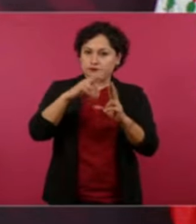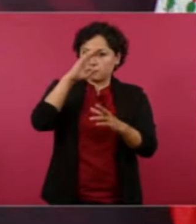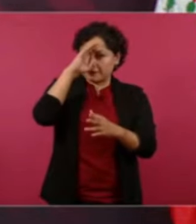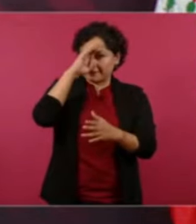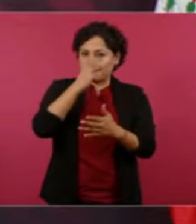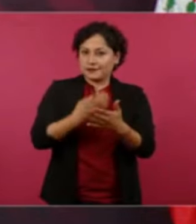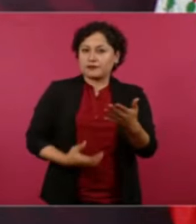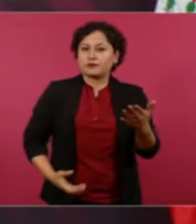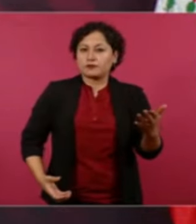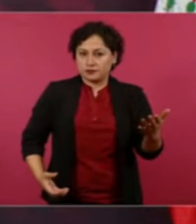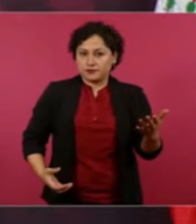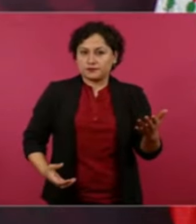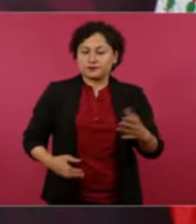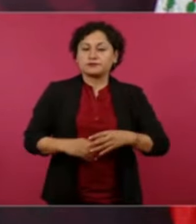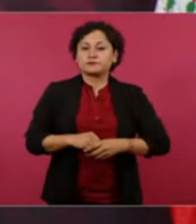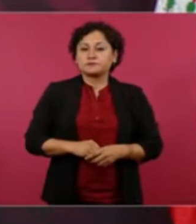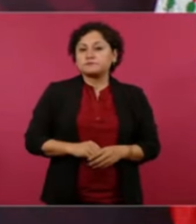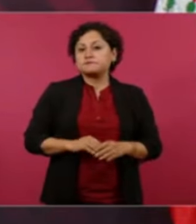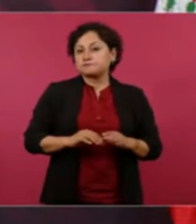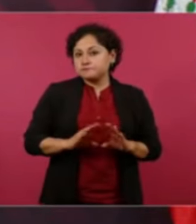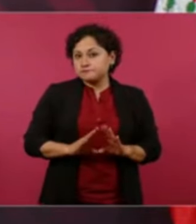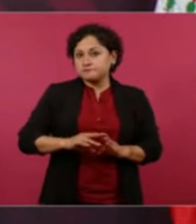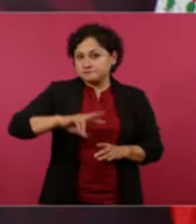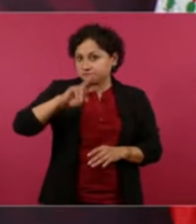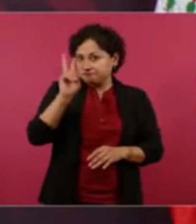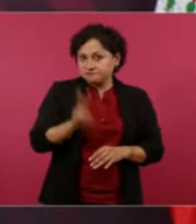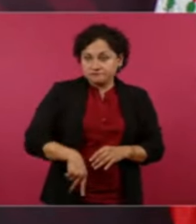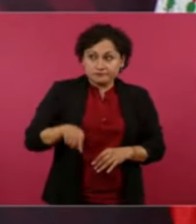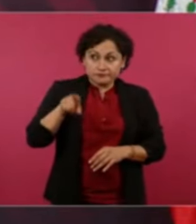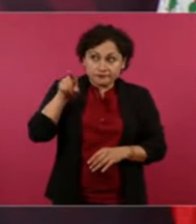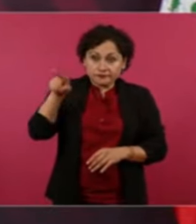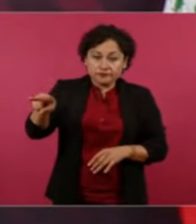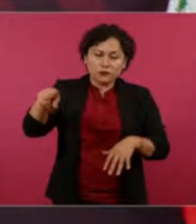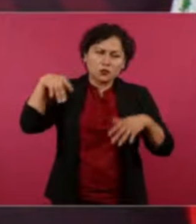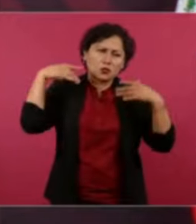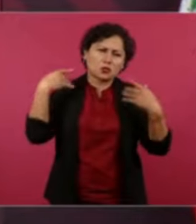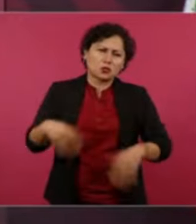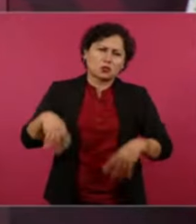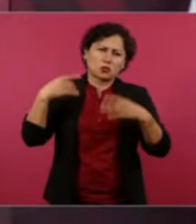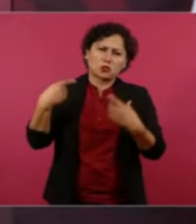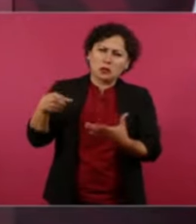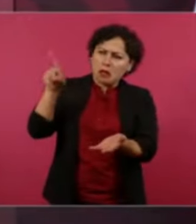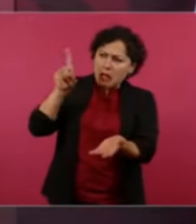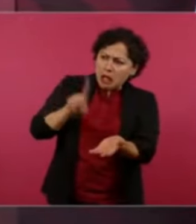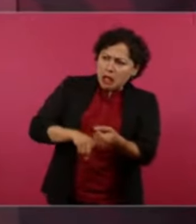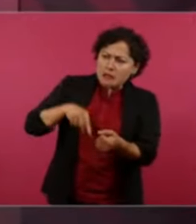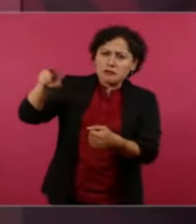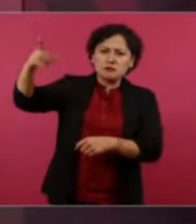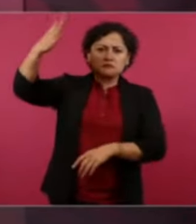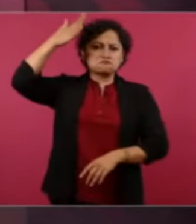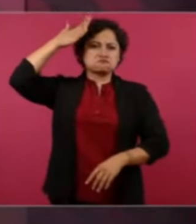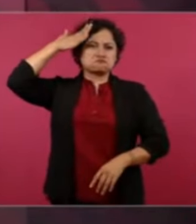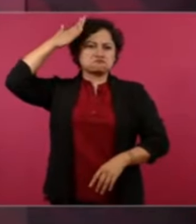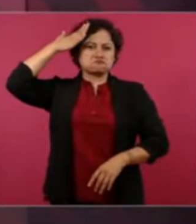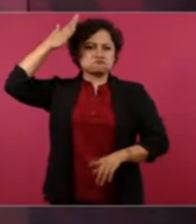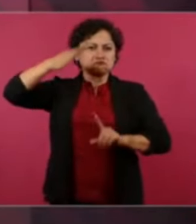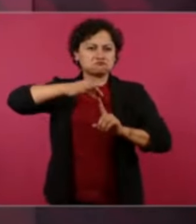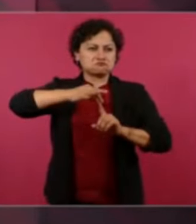sin duda, es el mejor dirigente político-religioso de nuestro tiempo.